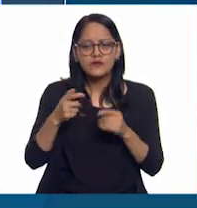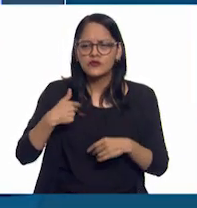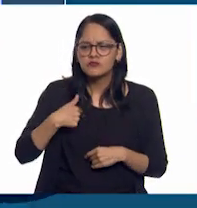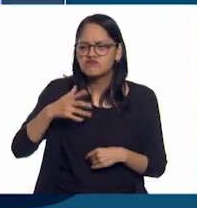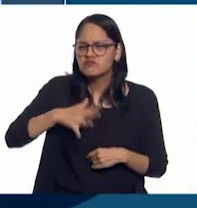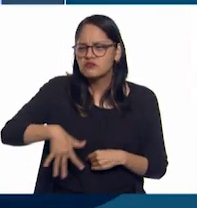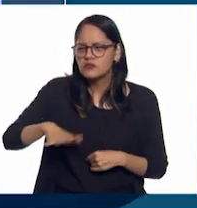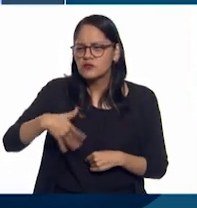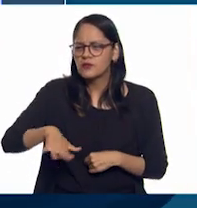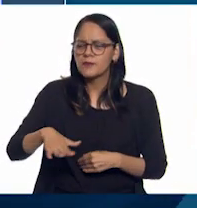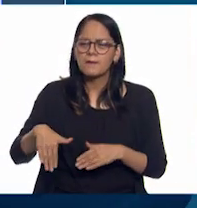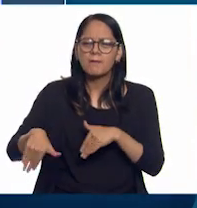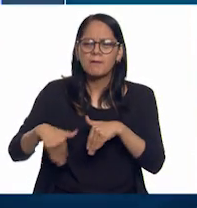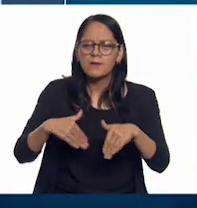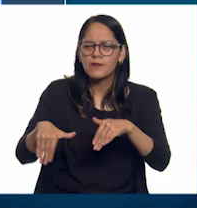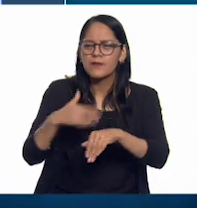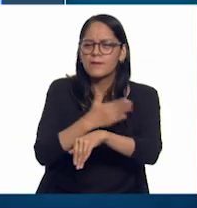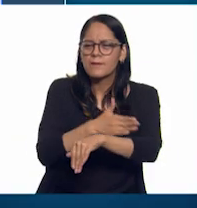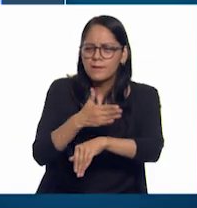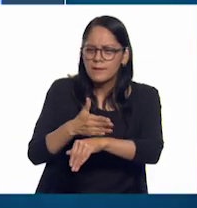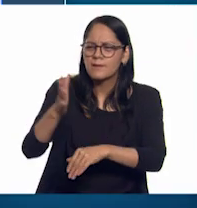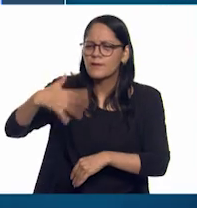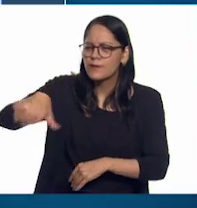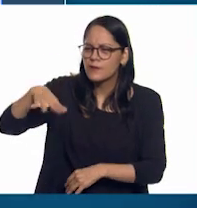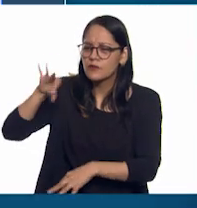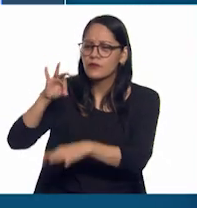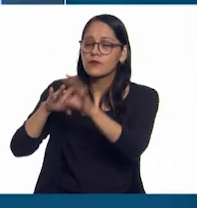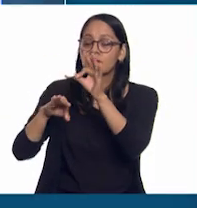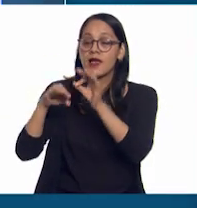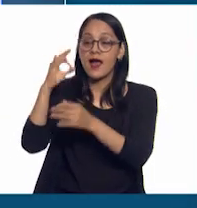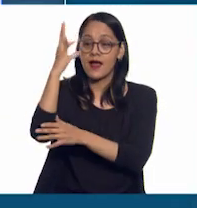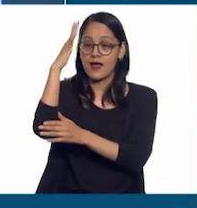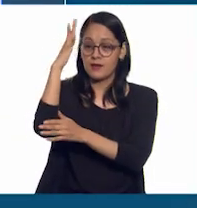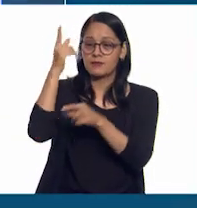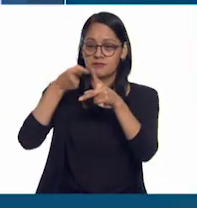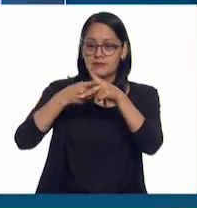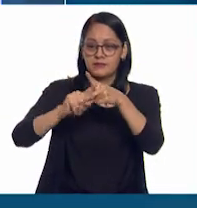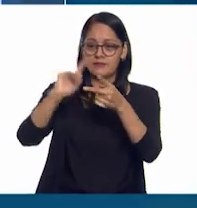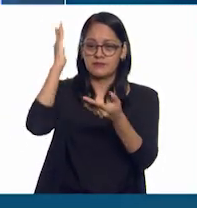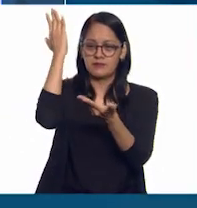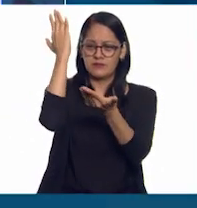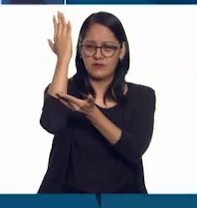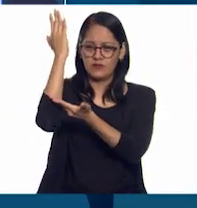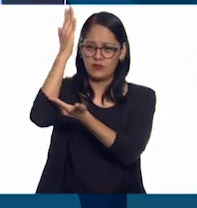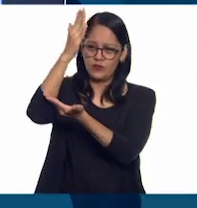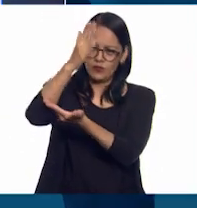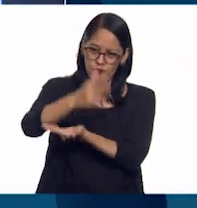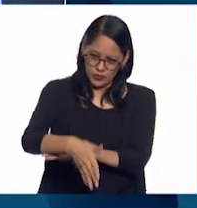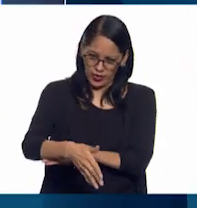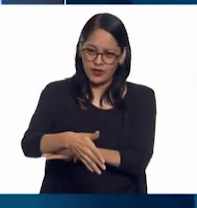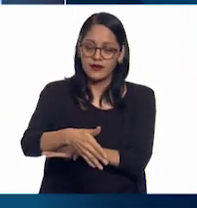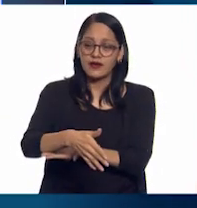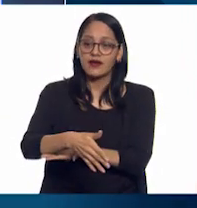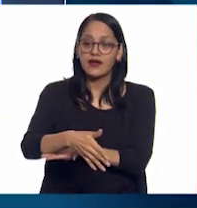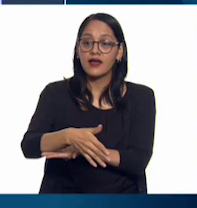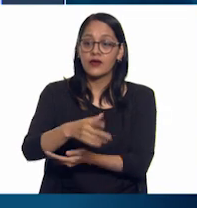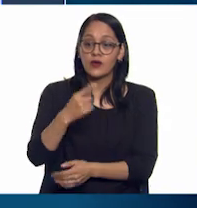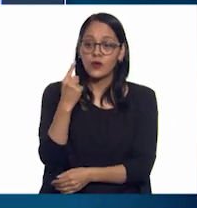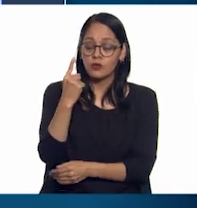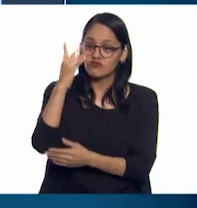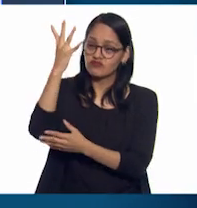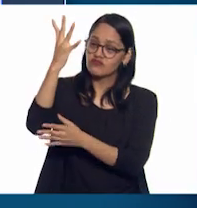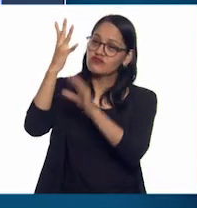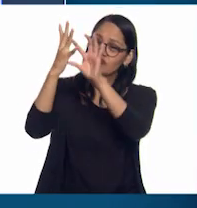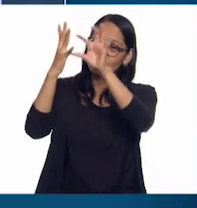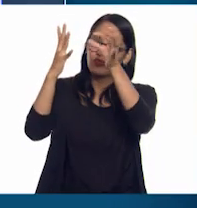madera para reparar mi nave, empecé a cortar un árbol. ¡Sas! ¡Que derribo un nido!